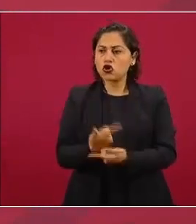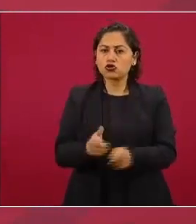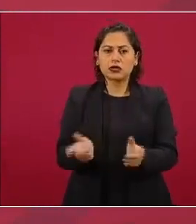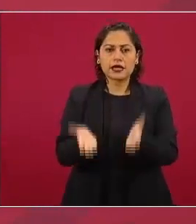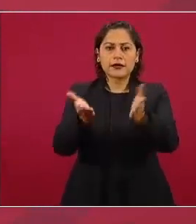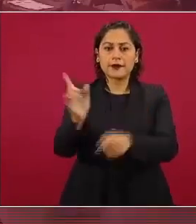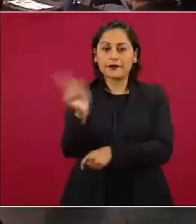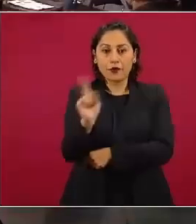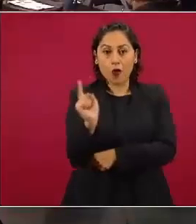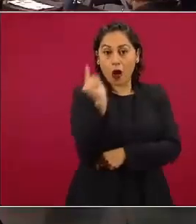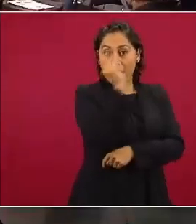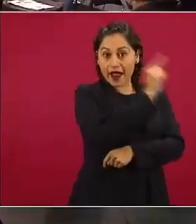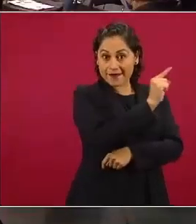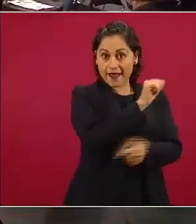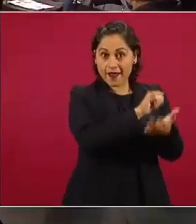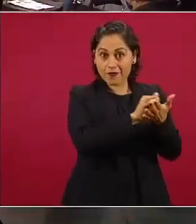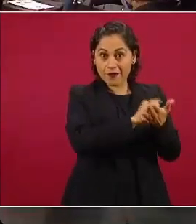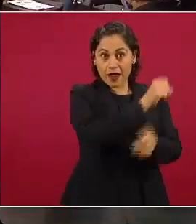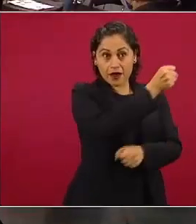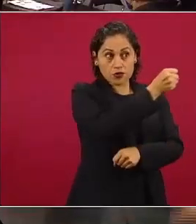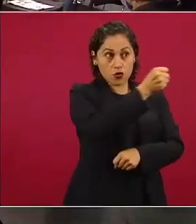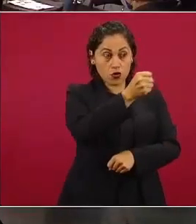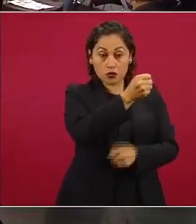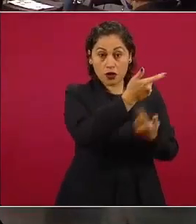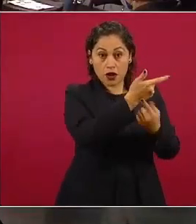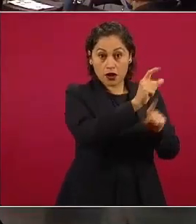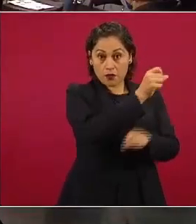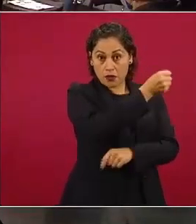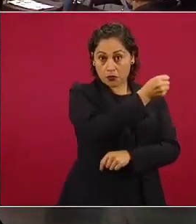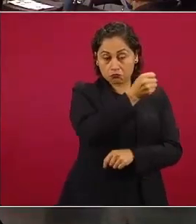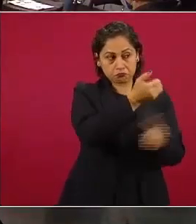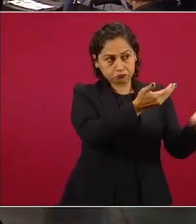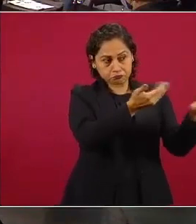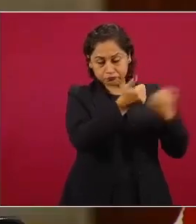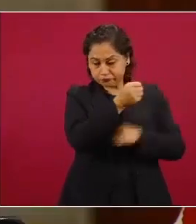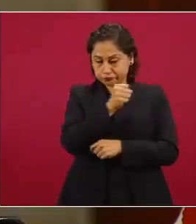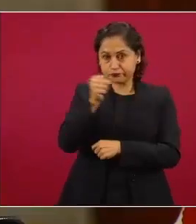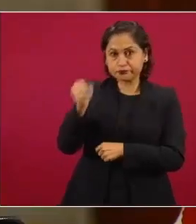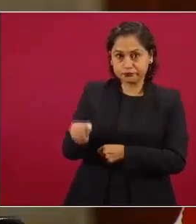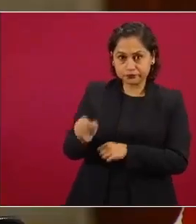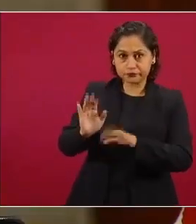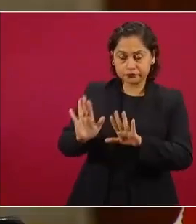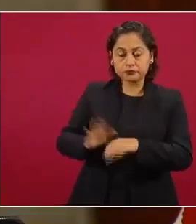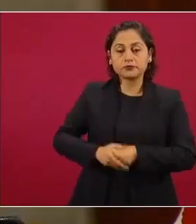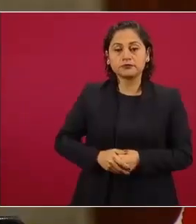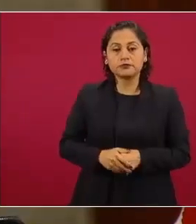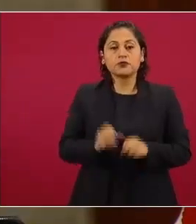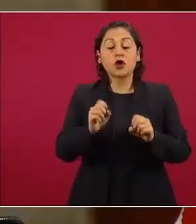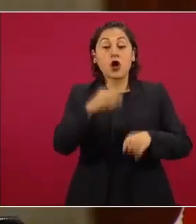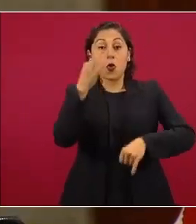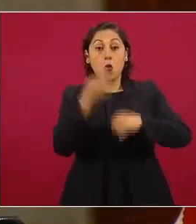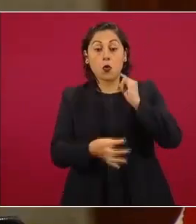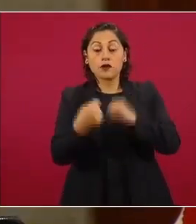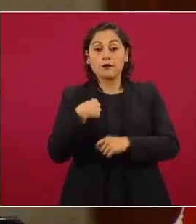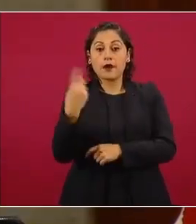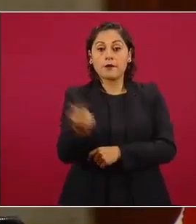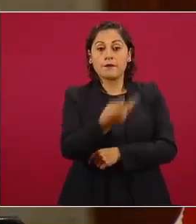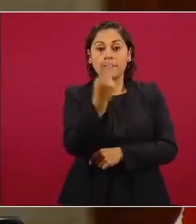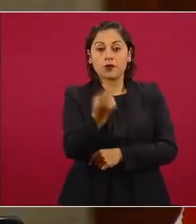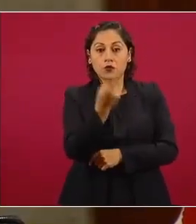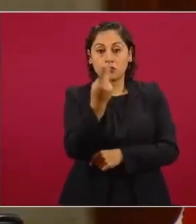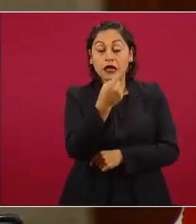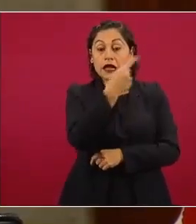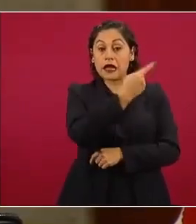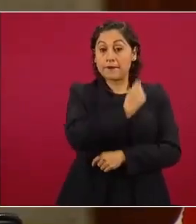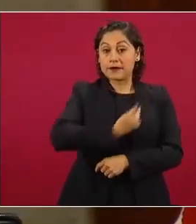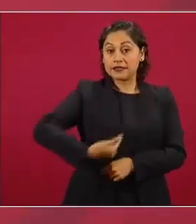Finalmente señor secretario preguntarle concretamente si el presidente Trump conoció esta decisión antes y la autorizó